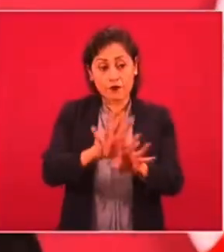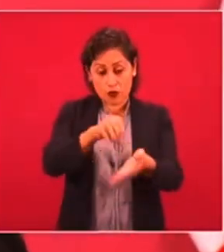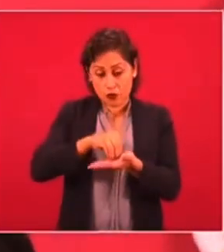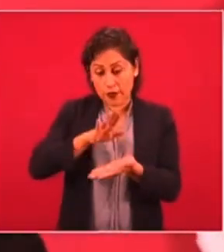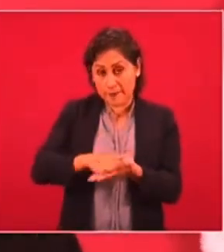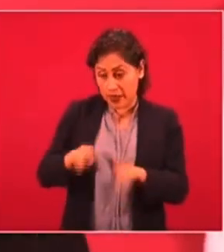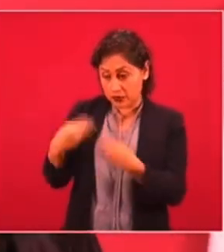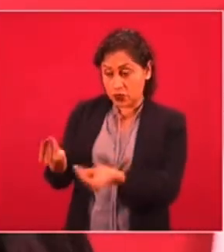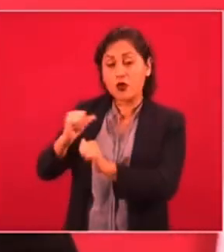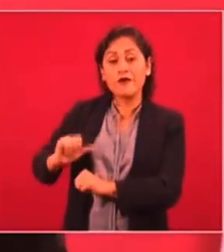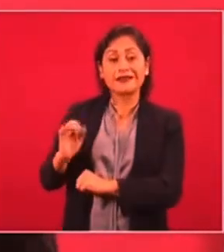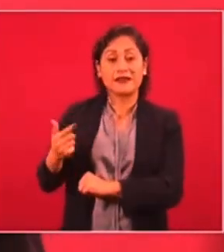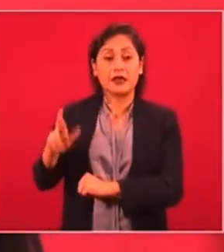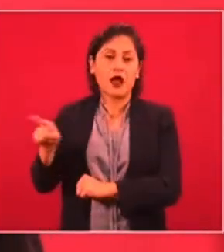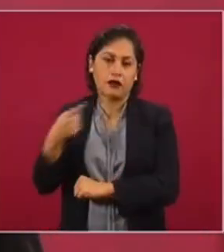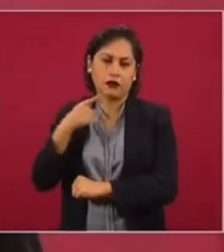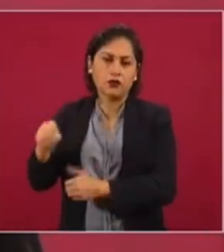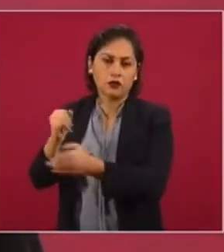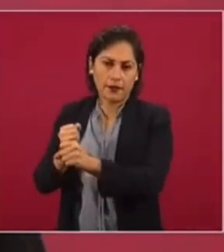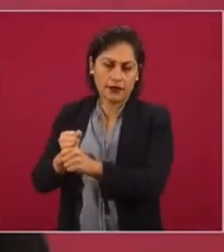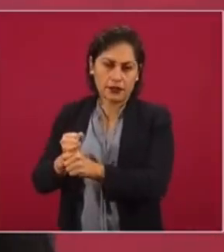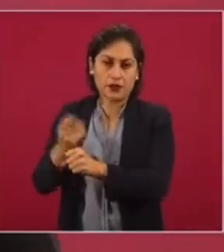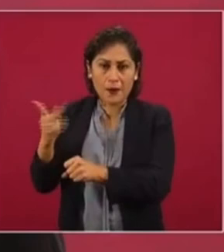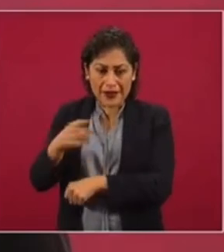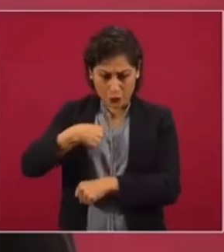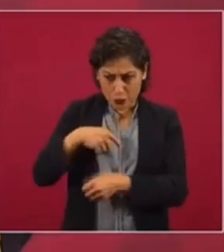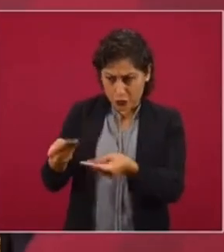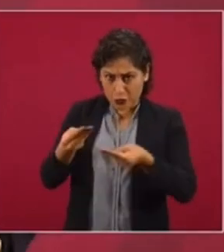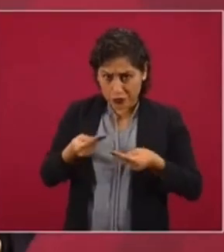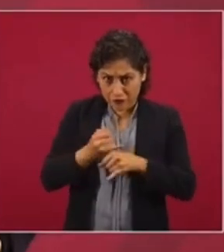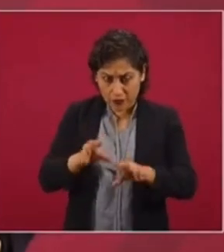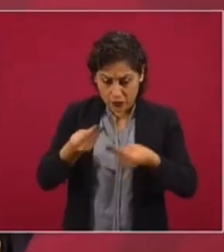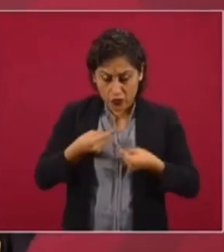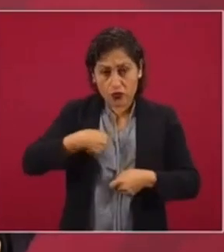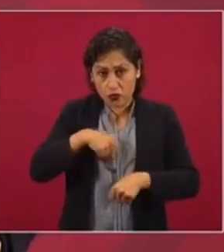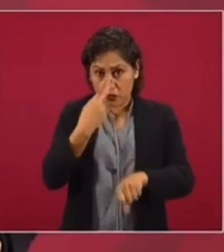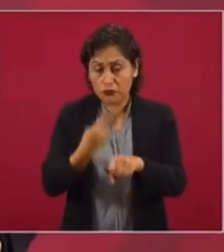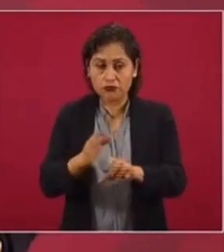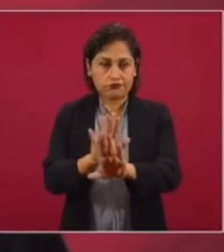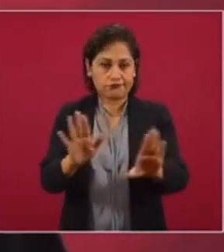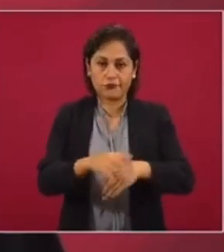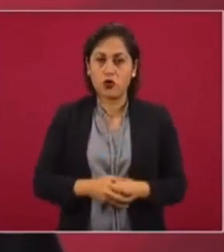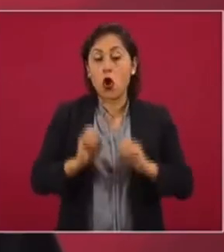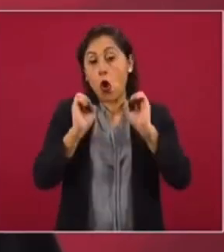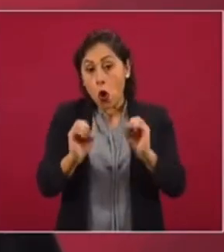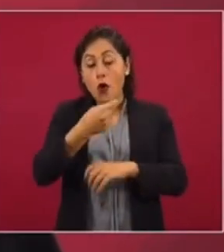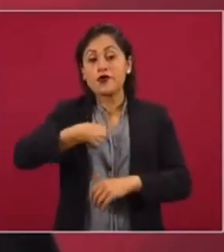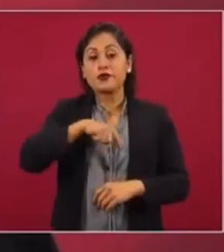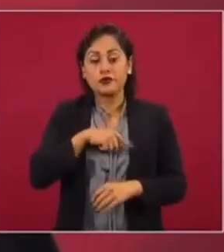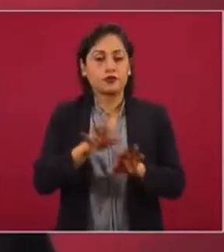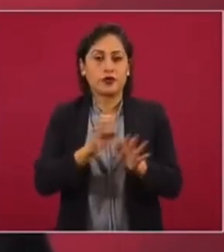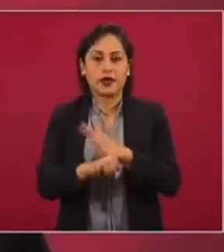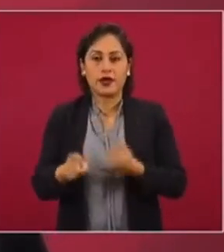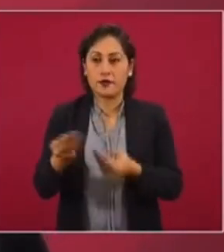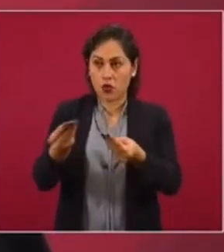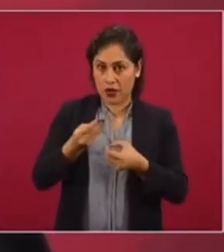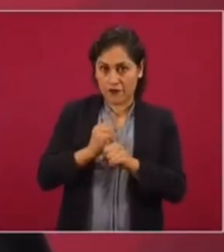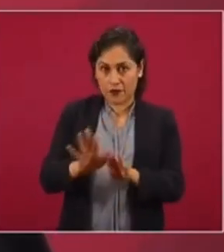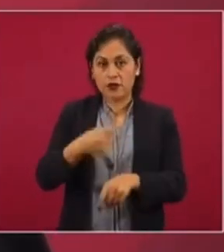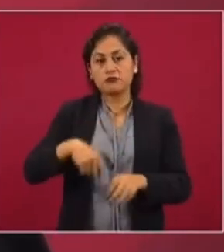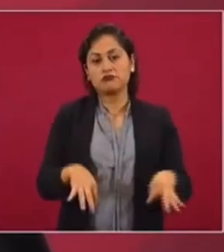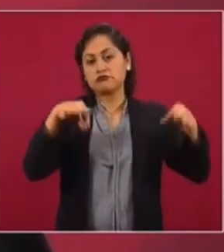no para nosotros presentar ninguna denuncia y tampoco podemos dar a conocer esta información